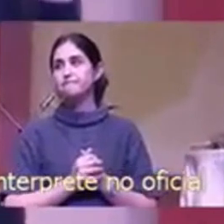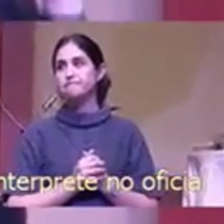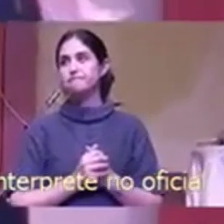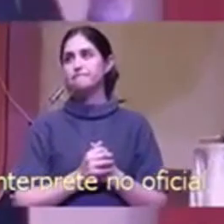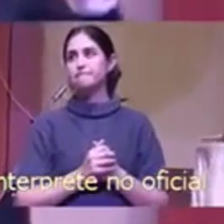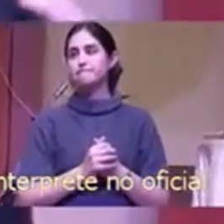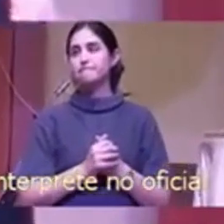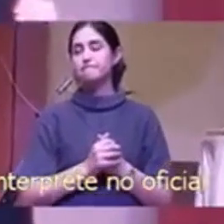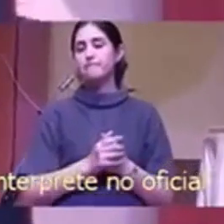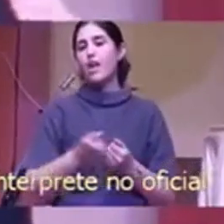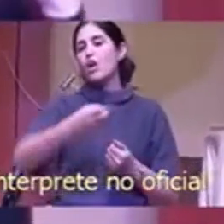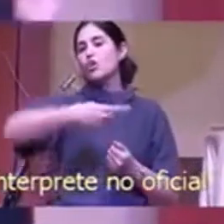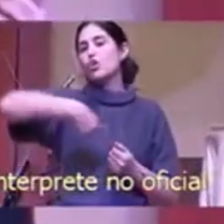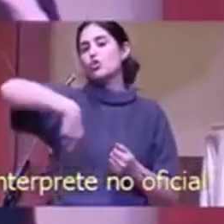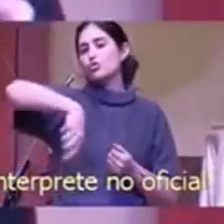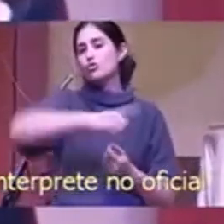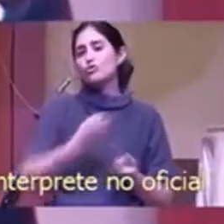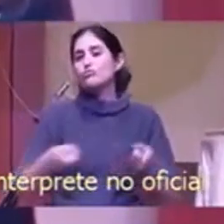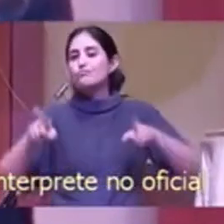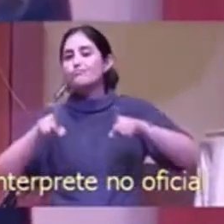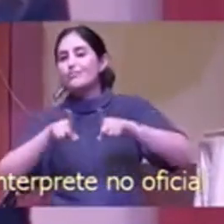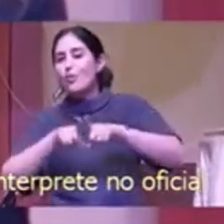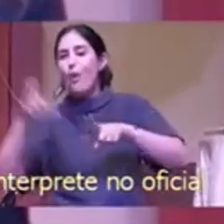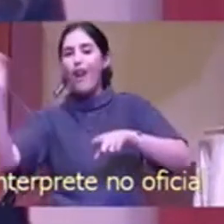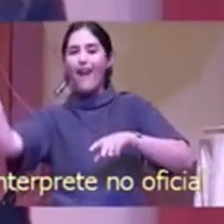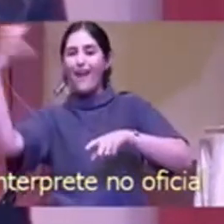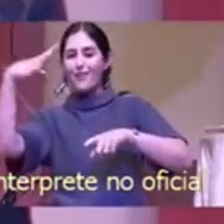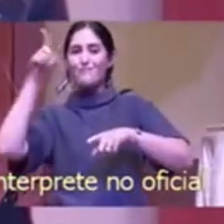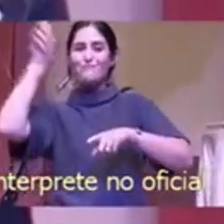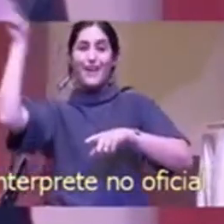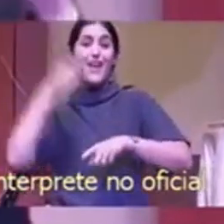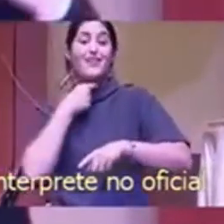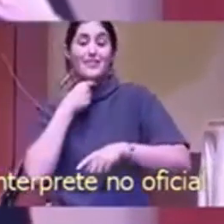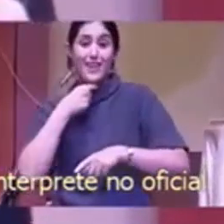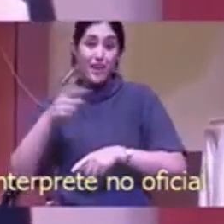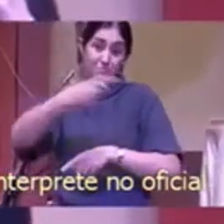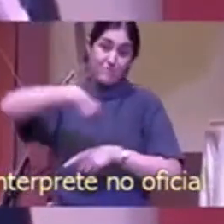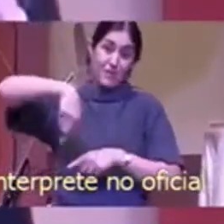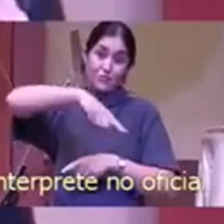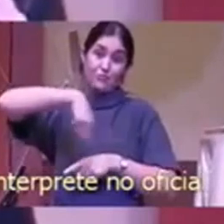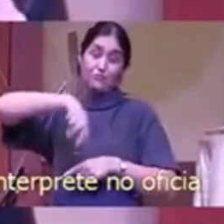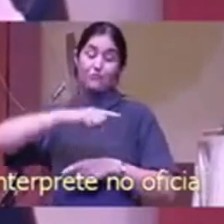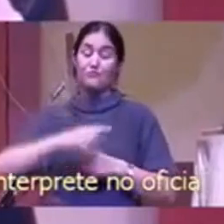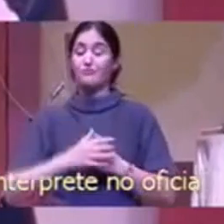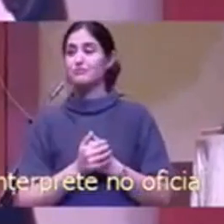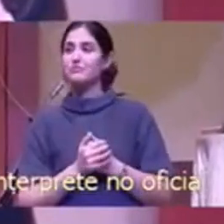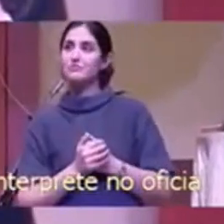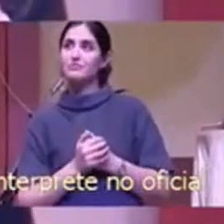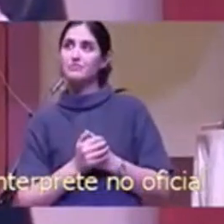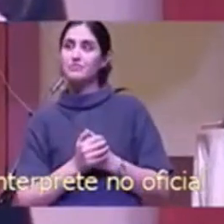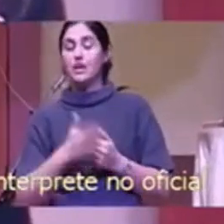Están siendo la luz que Jesús dijo que seamos. Y eso me impresiona.